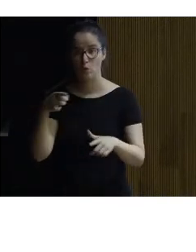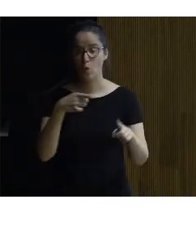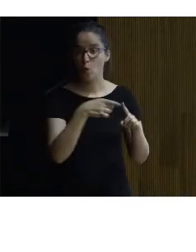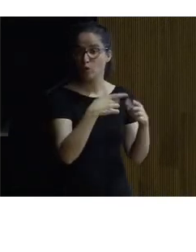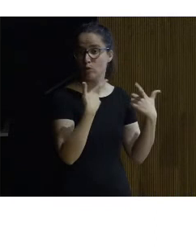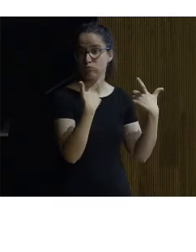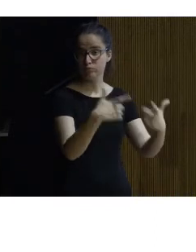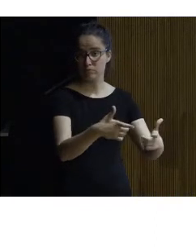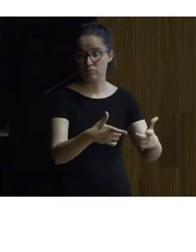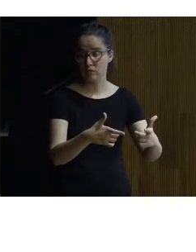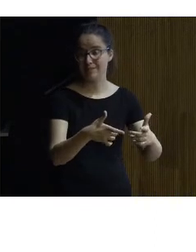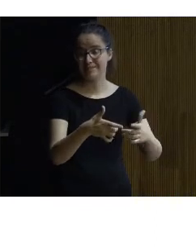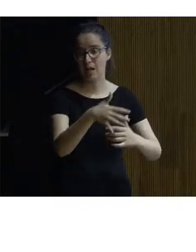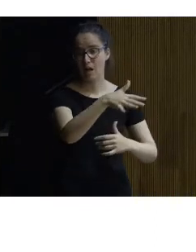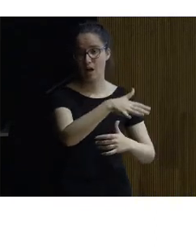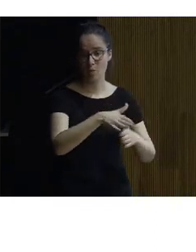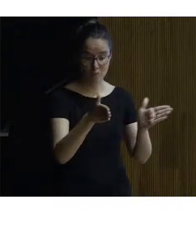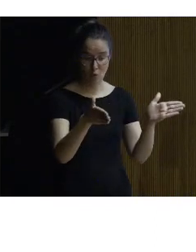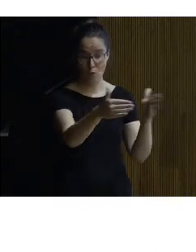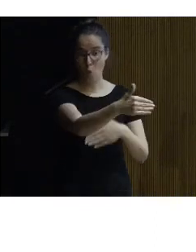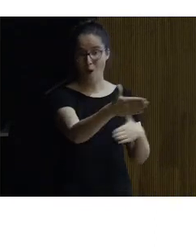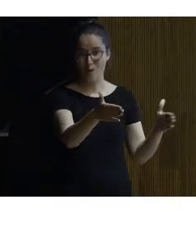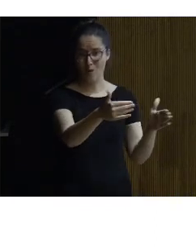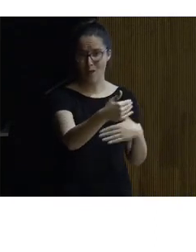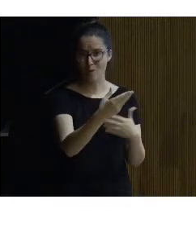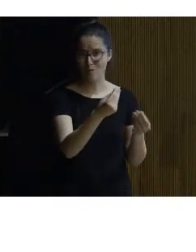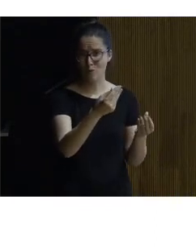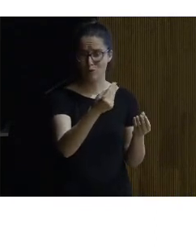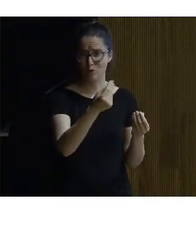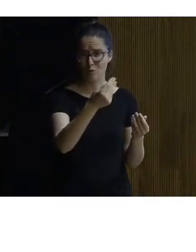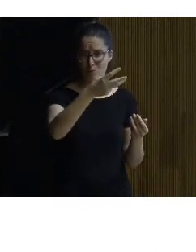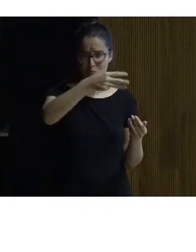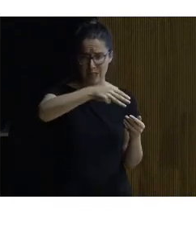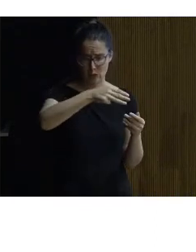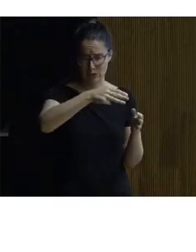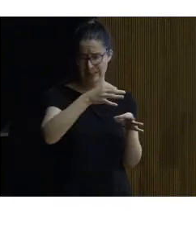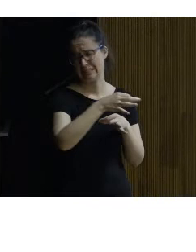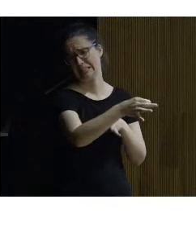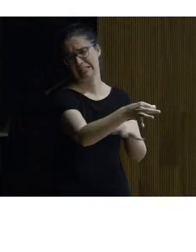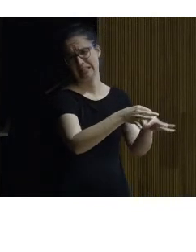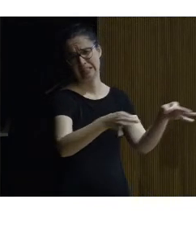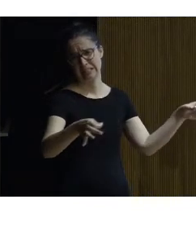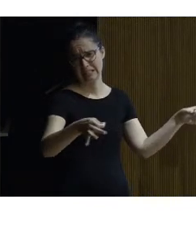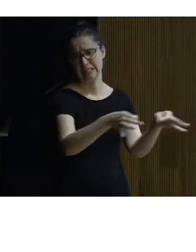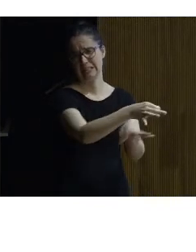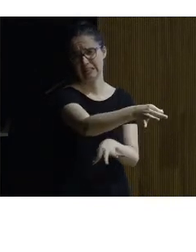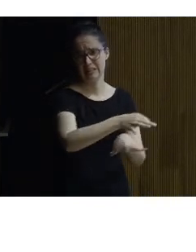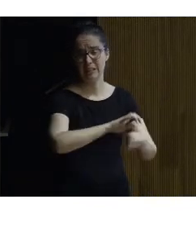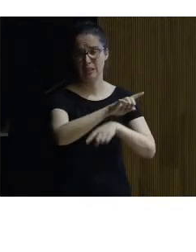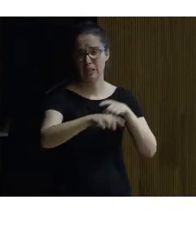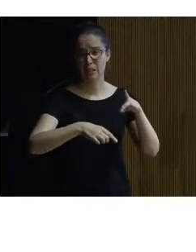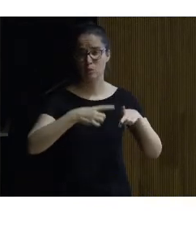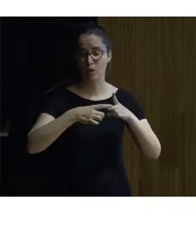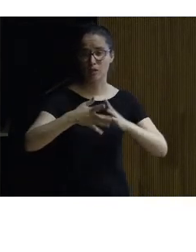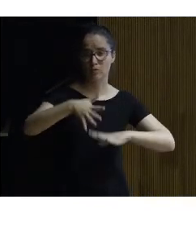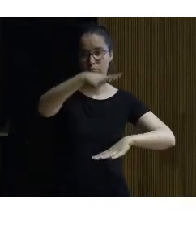esa masa cuadrada que tiene muchos metros tiene muchos metros de longitud y luego los brazos que